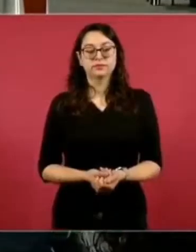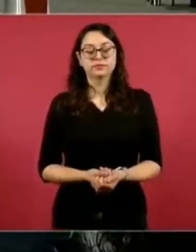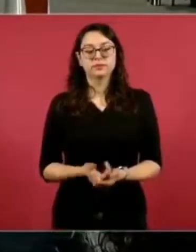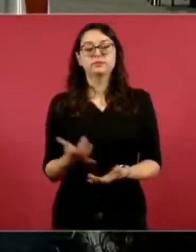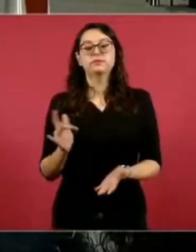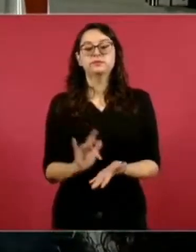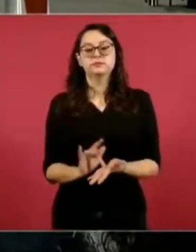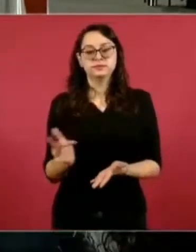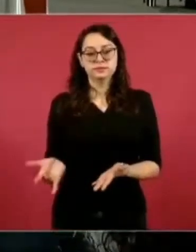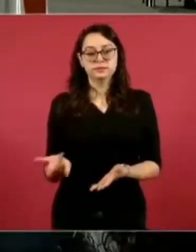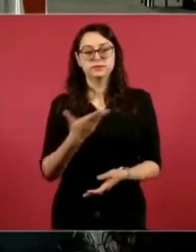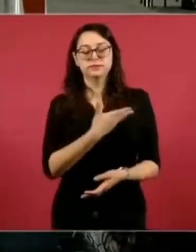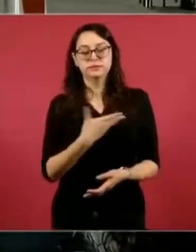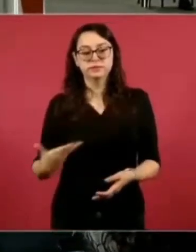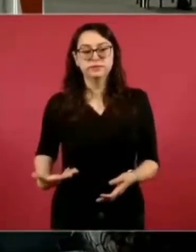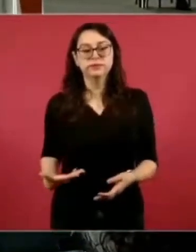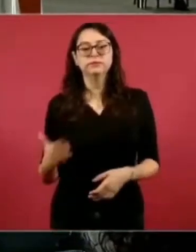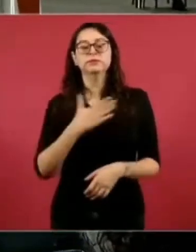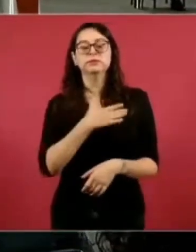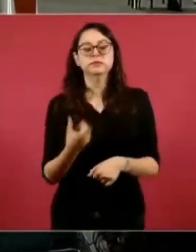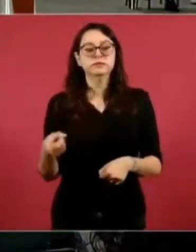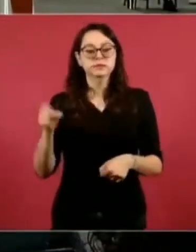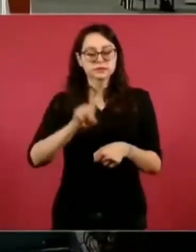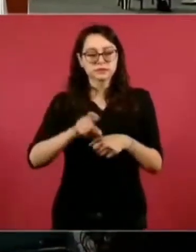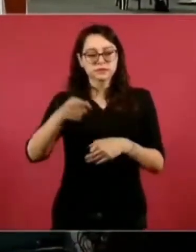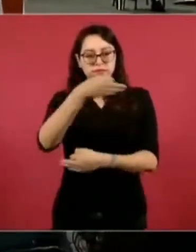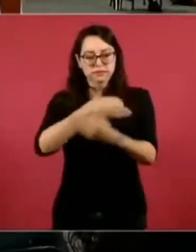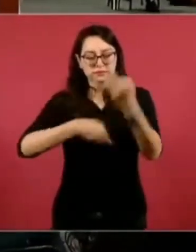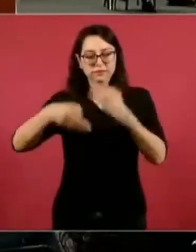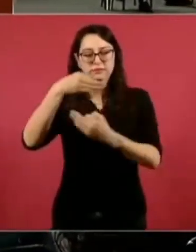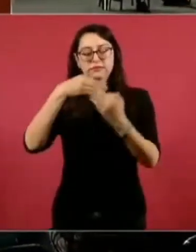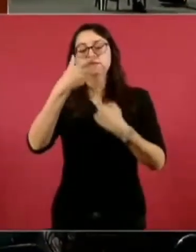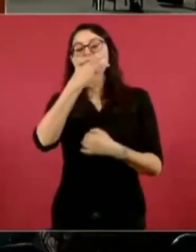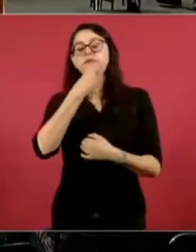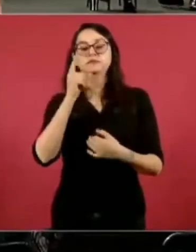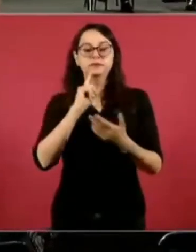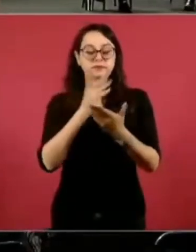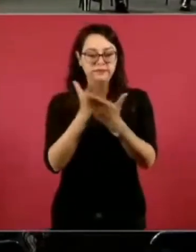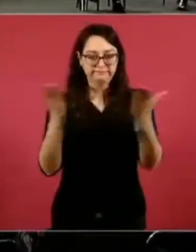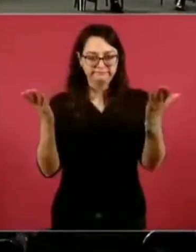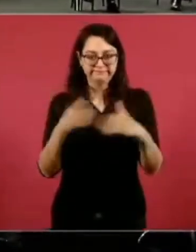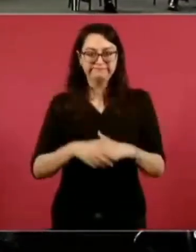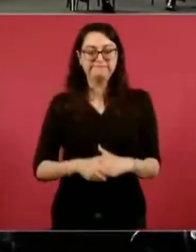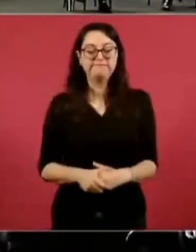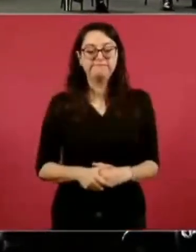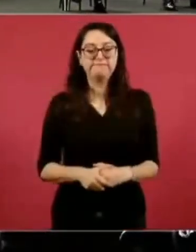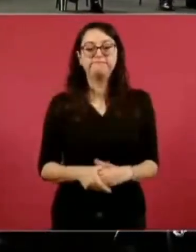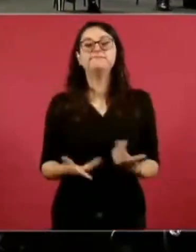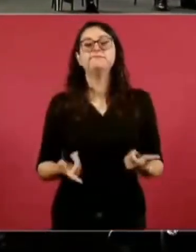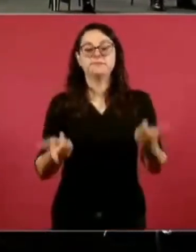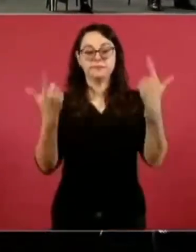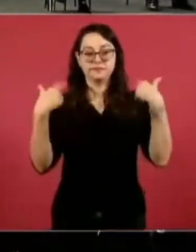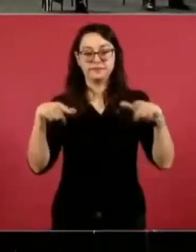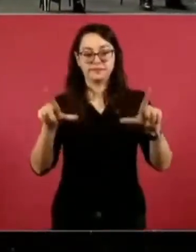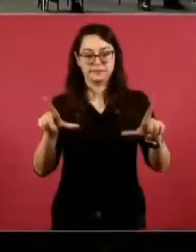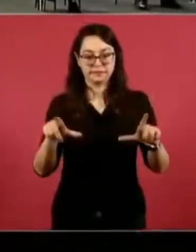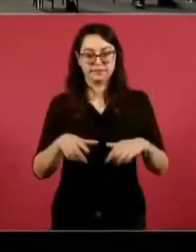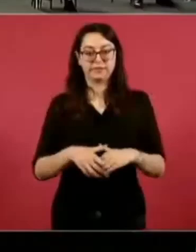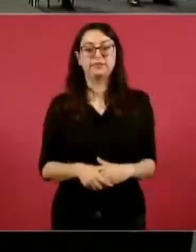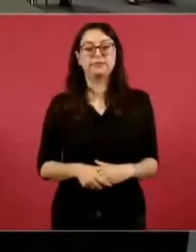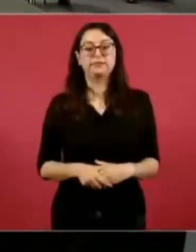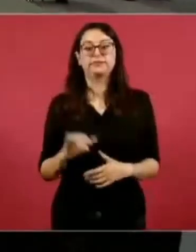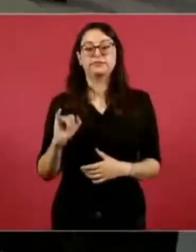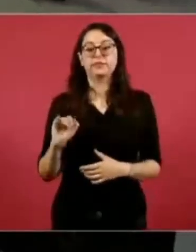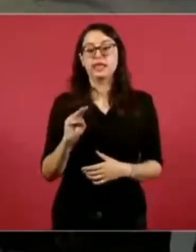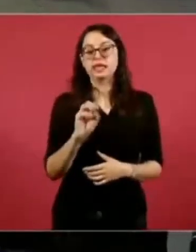Muchas gracias, señor presidente, y muy buenos días a todas y a todos. Se nos pueden poner la primera. Cuando hablamos